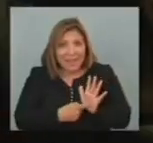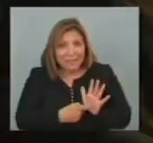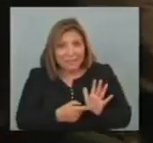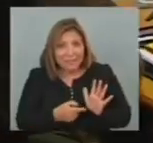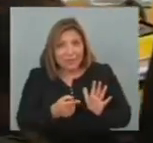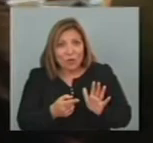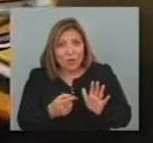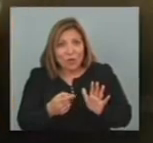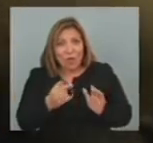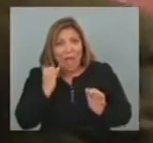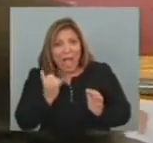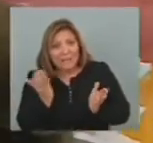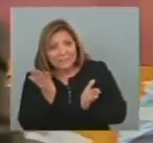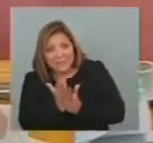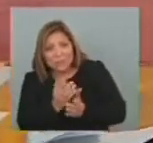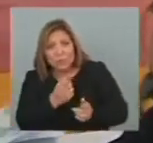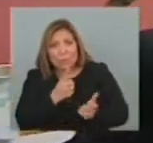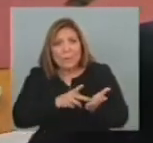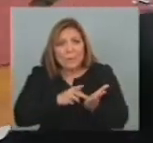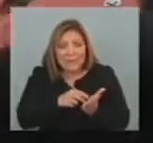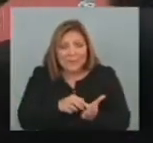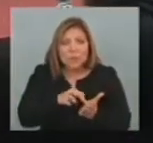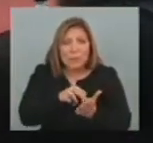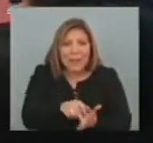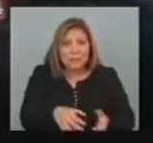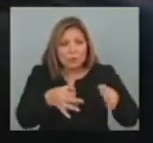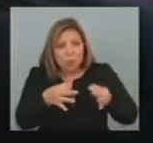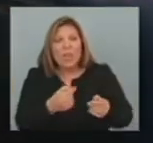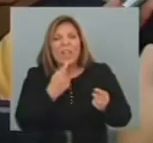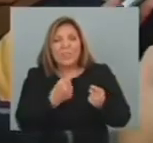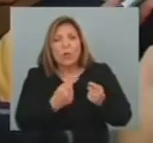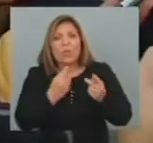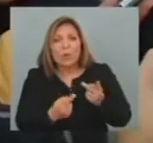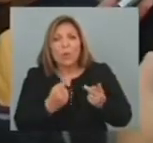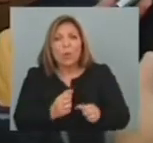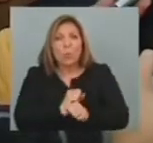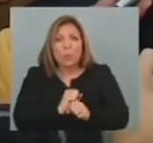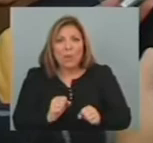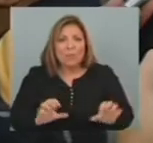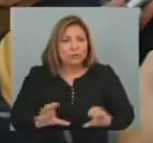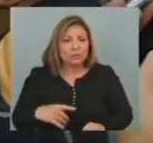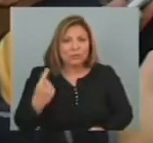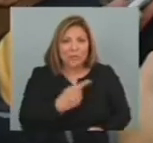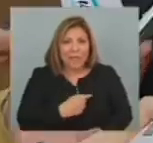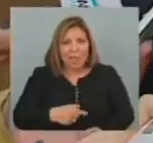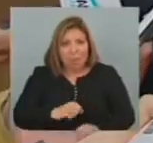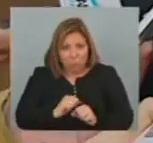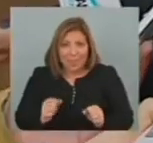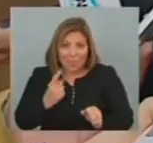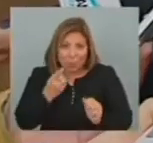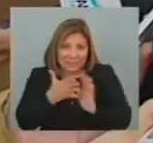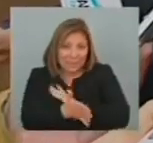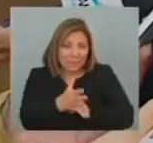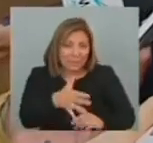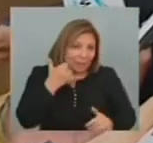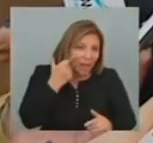establezcan Los pasos Que se deben Seguir Escrupulosamente Por parte De los funcionarios Puede haber Alguna fuga Es